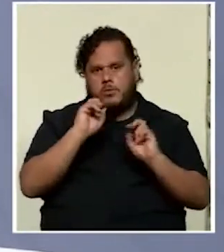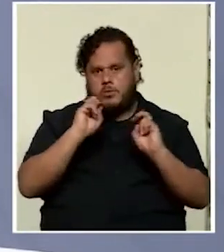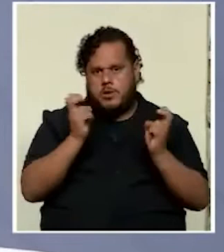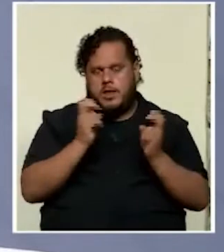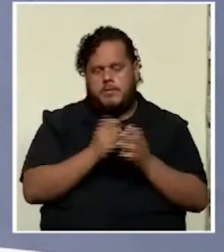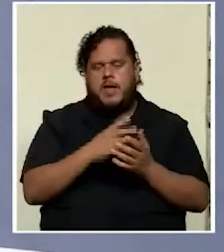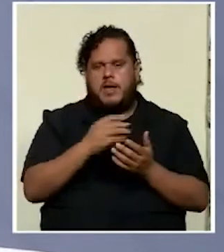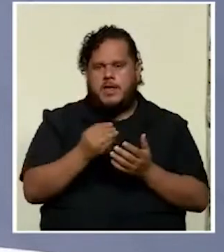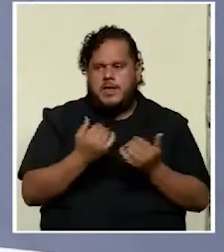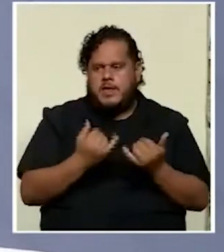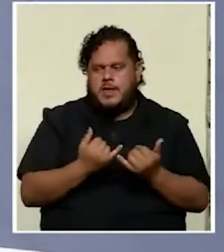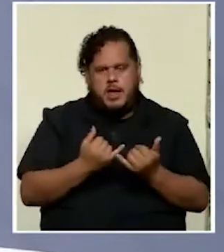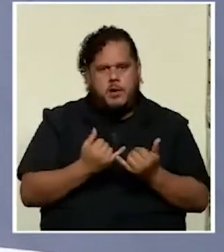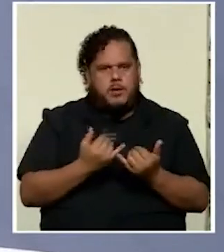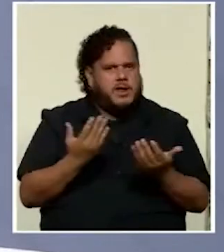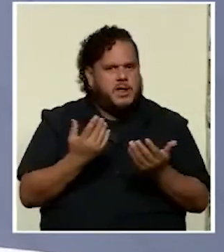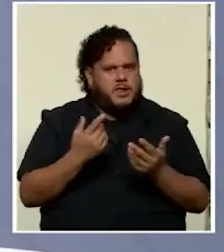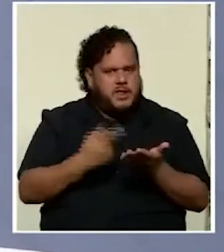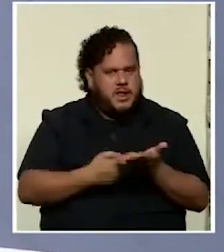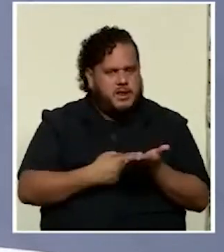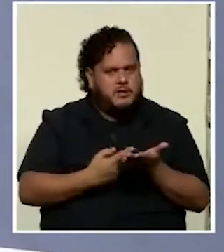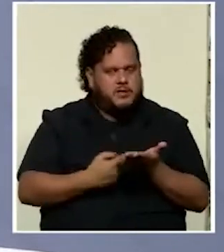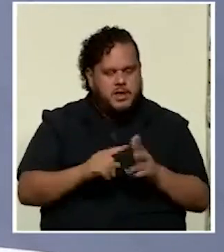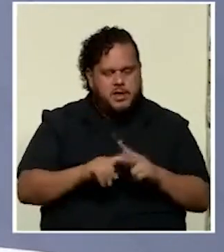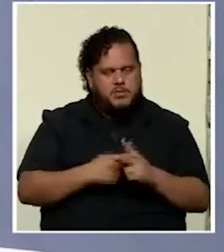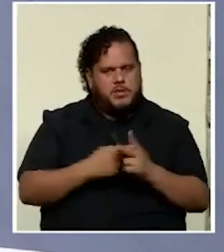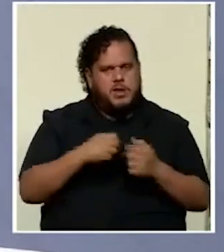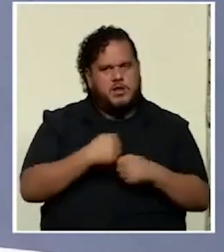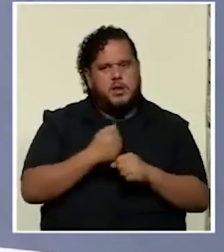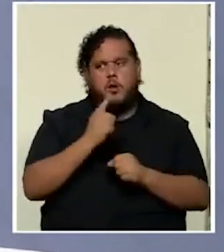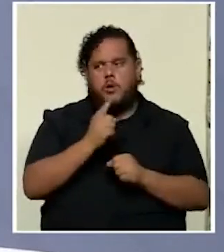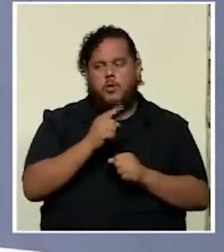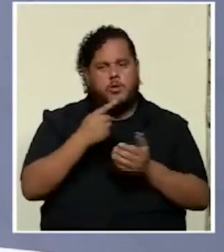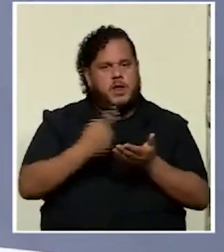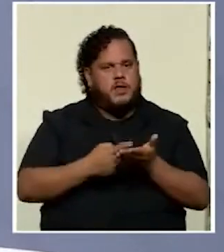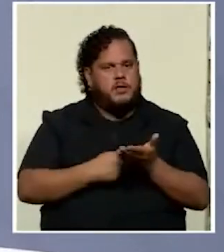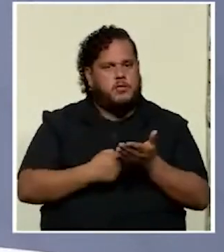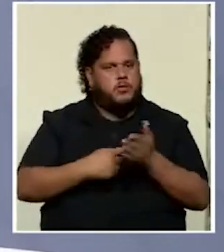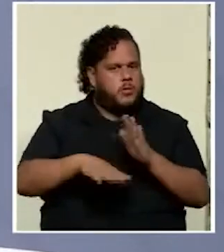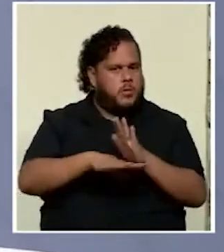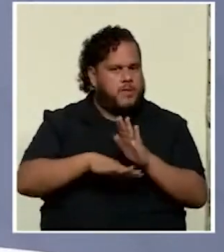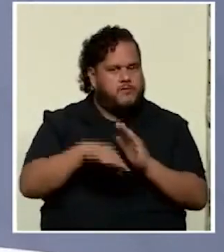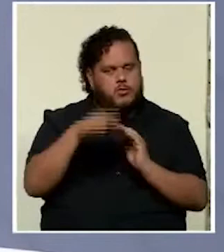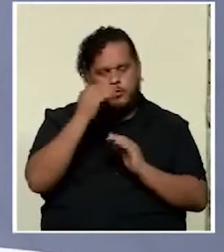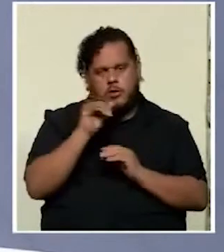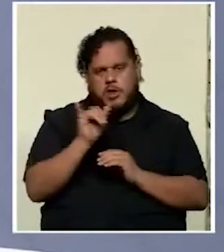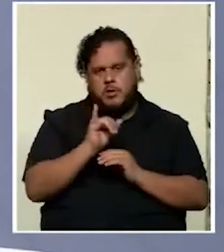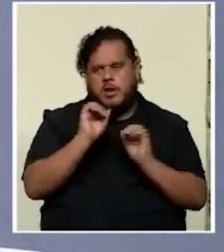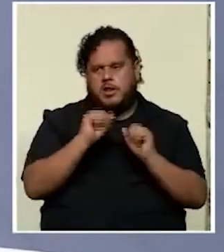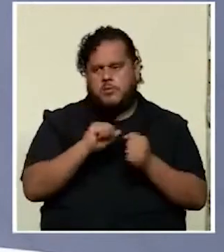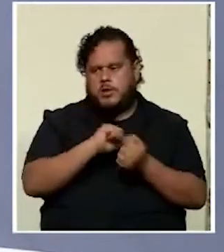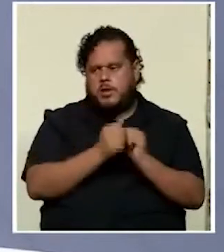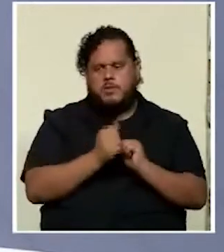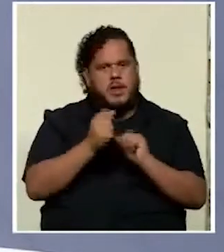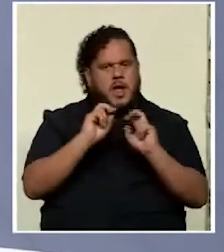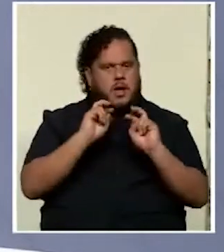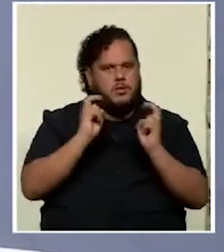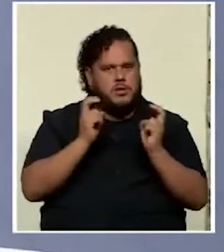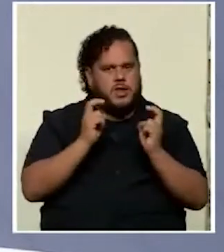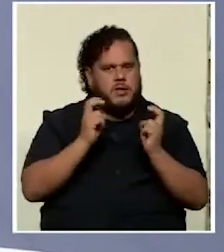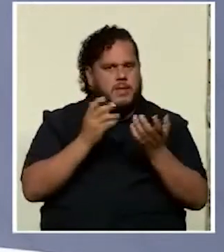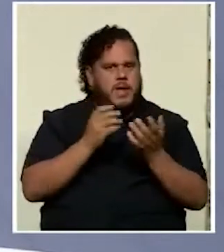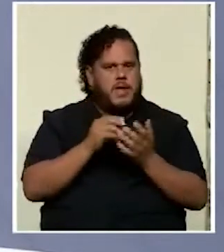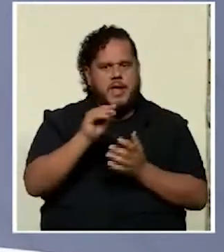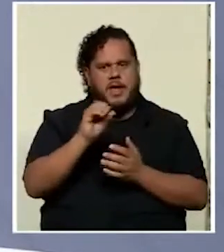entonces ahora que está en la discusión empezar a hacer una discusión de fondo verdad porque también se puede volver un tema sexy